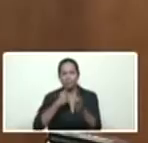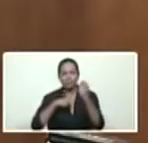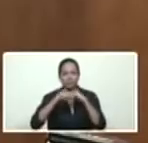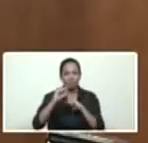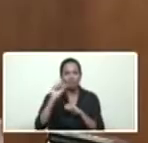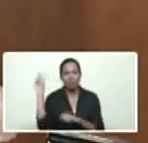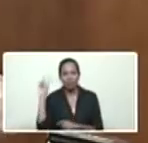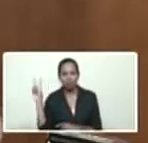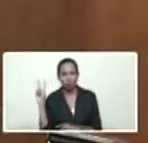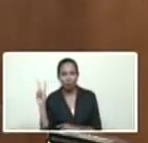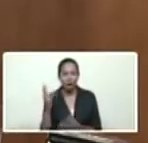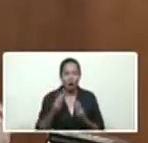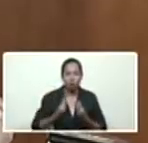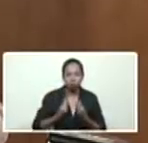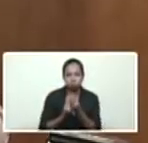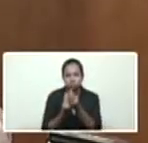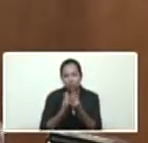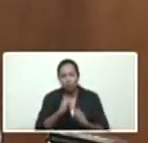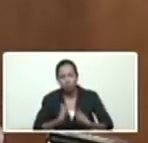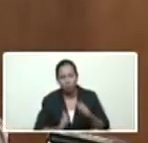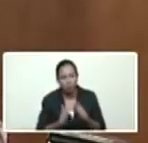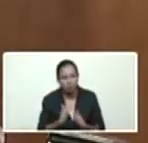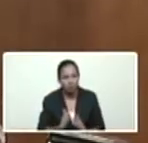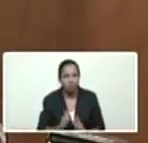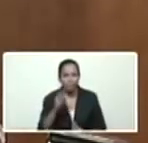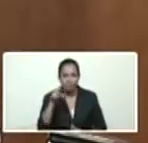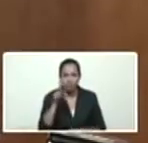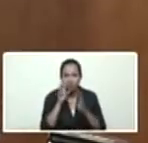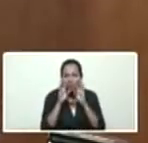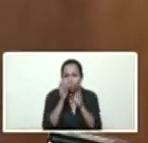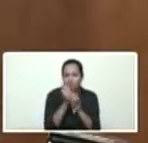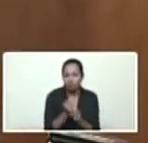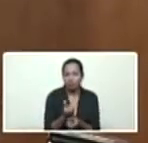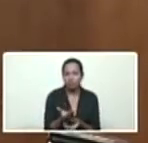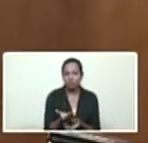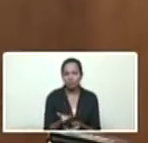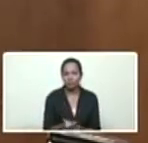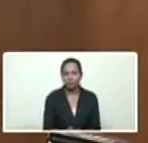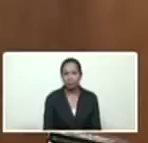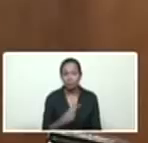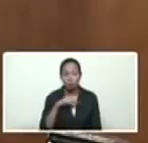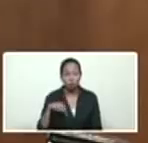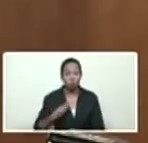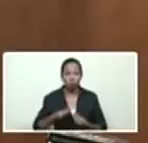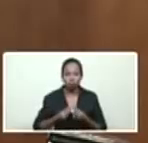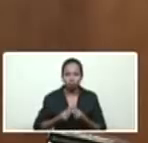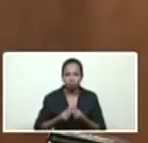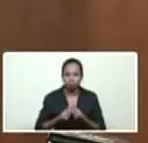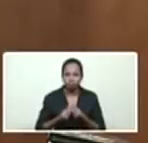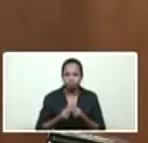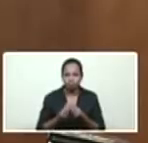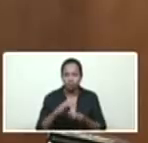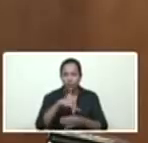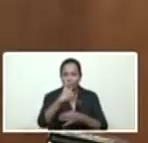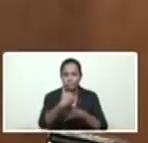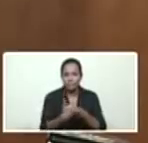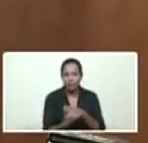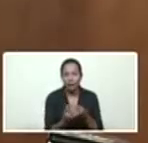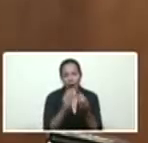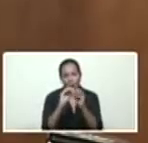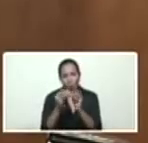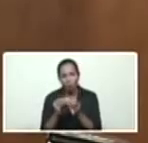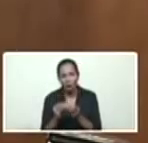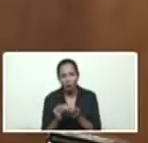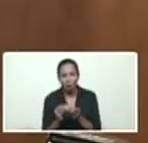acompañarlo en su sufrir, en su sacrificio, y en su esperanza también, y para ir, miren, afinando el plan, afinando el plan para